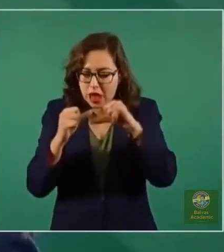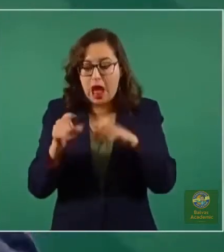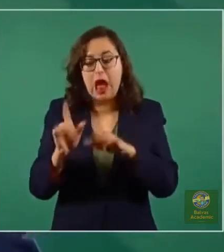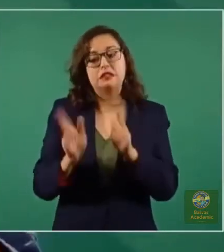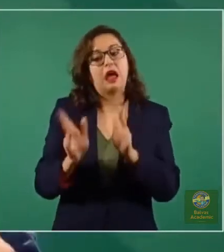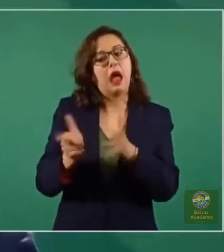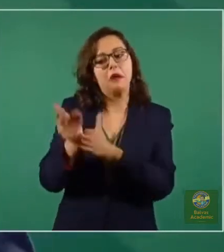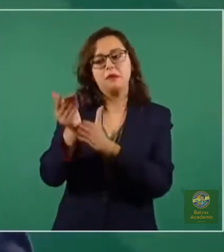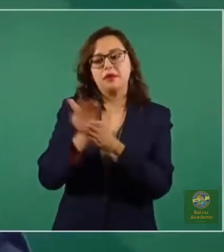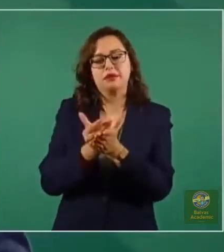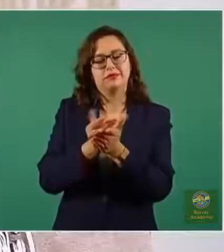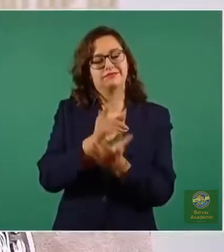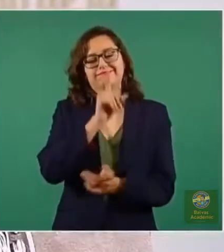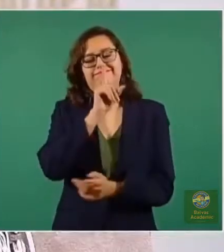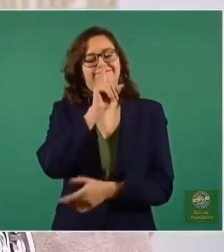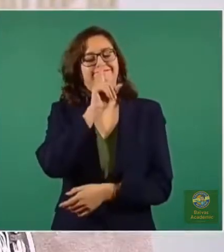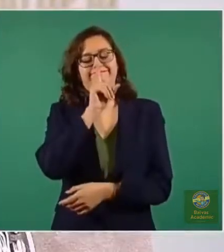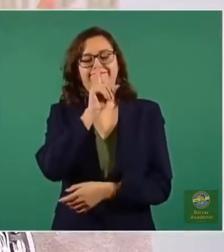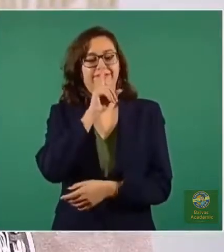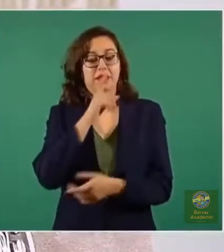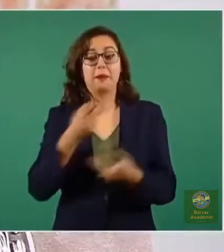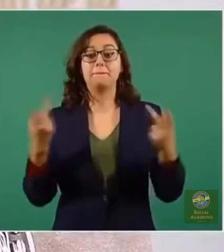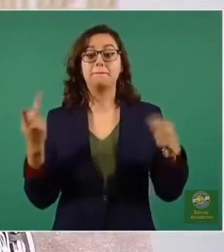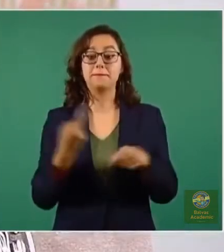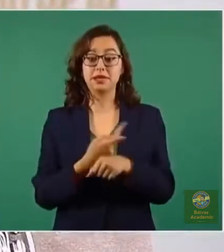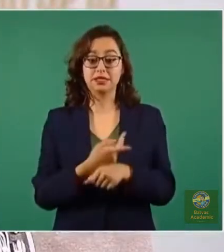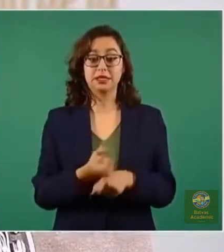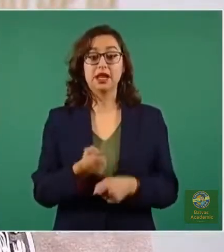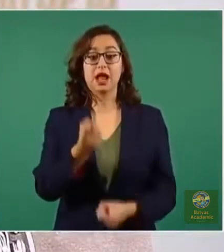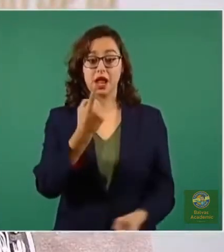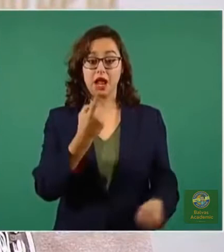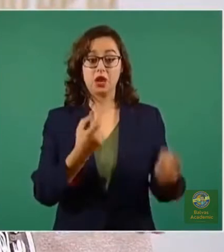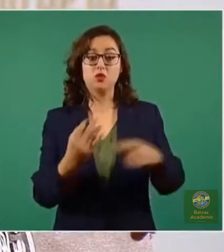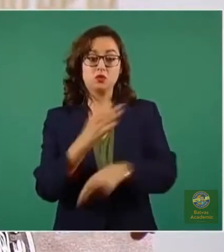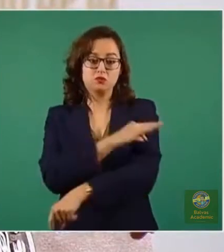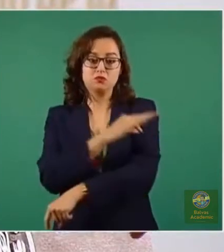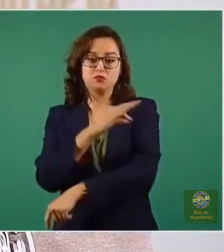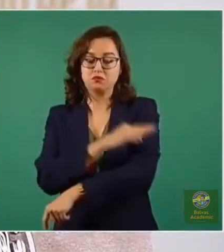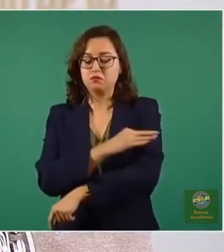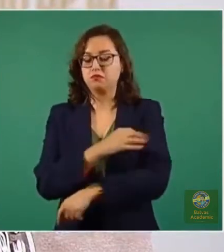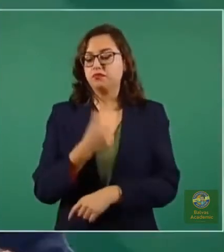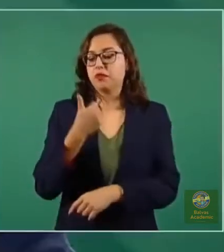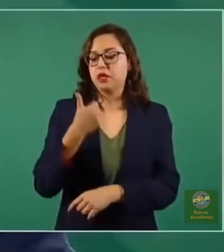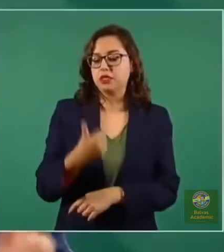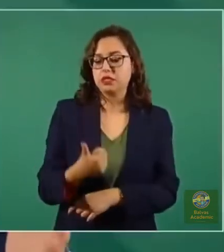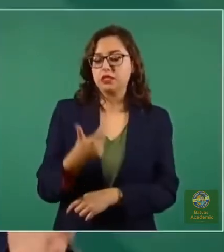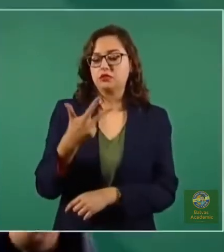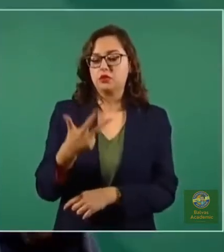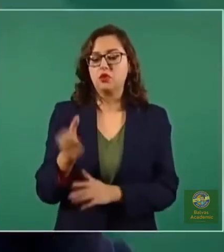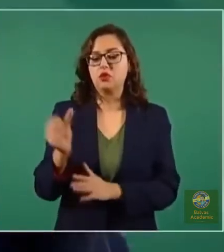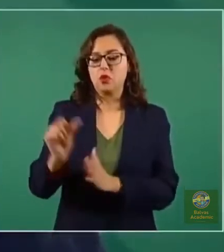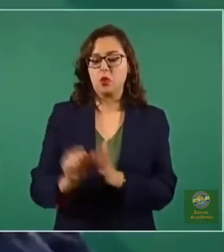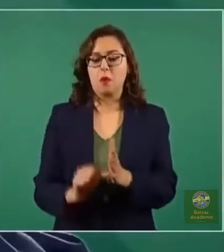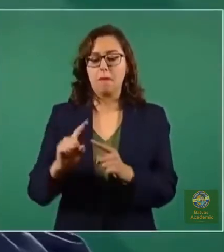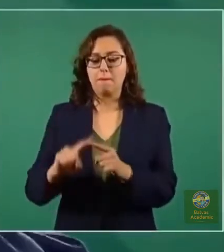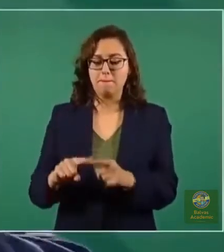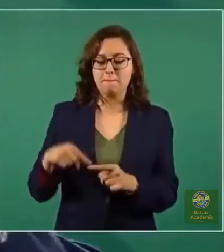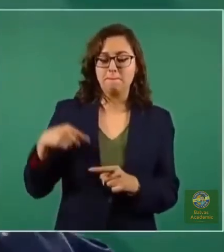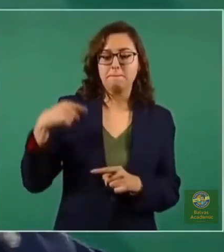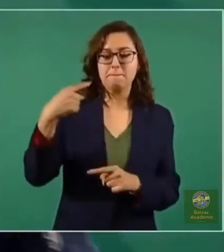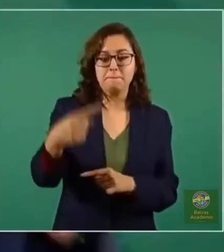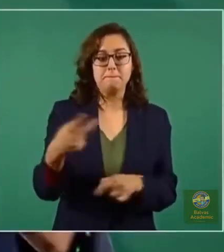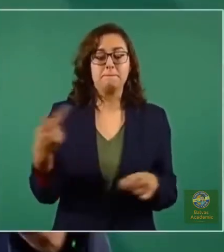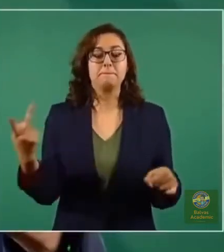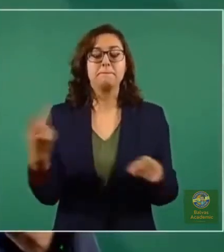Se ha observado en algunas de las vacunas que seis, ocho meses después de aplicadas, los anticuerpos